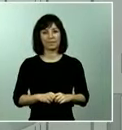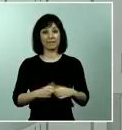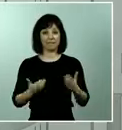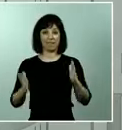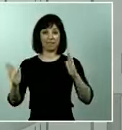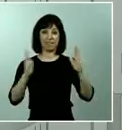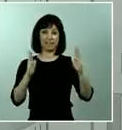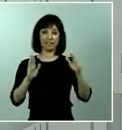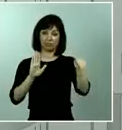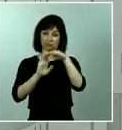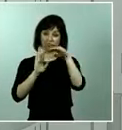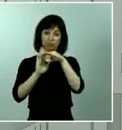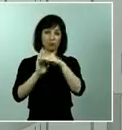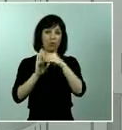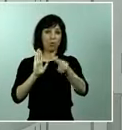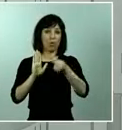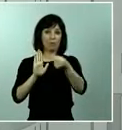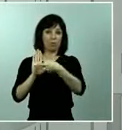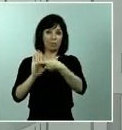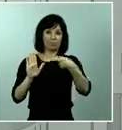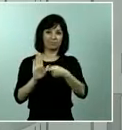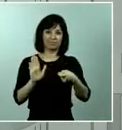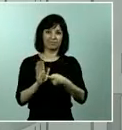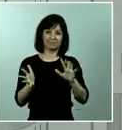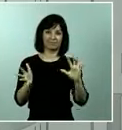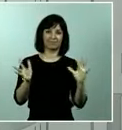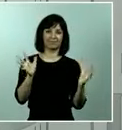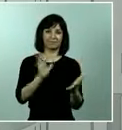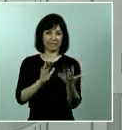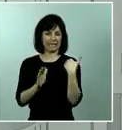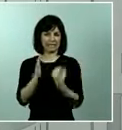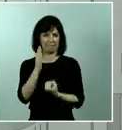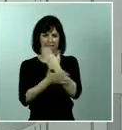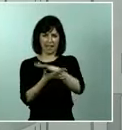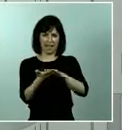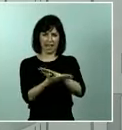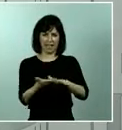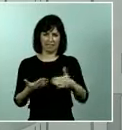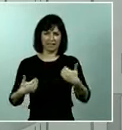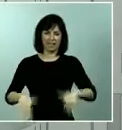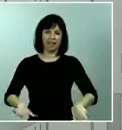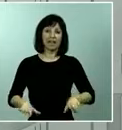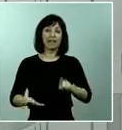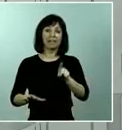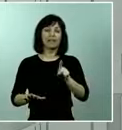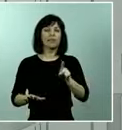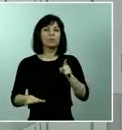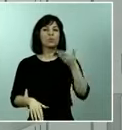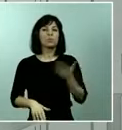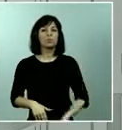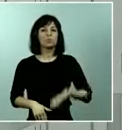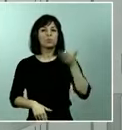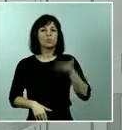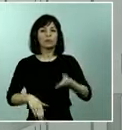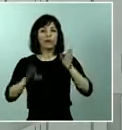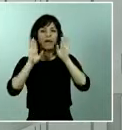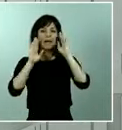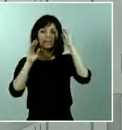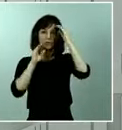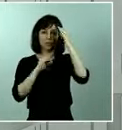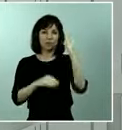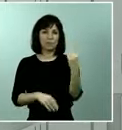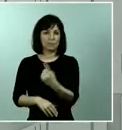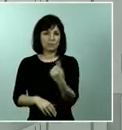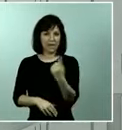sido objeto de discusión en la reunión de esta mañana, va a tener un papel muy relevante la atención primaria. La atención primaria es